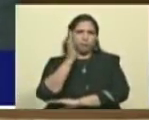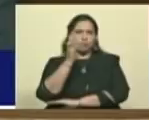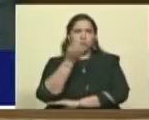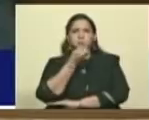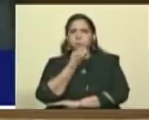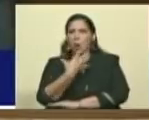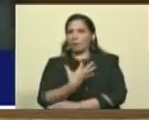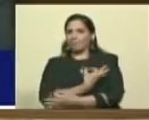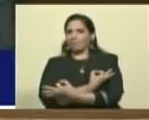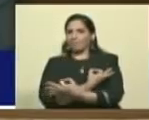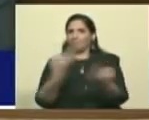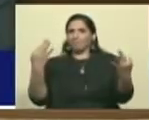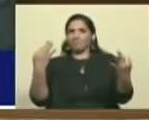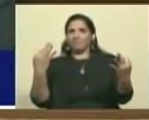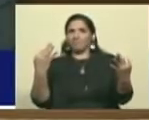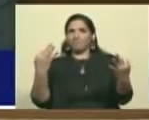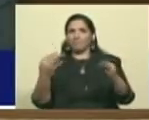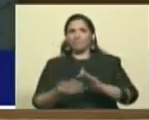Extraordinario.